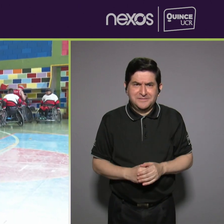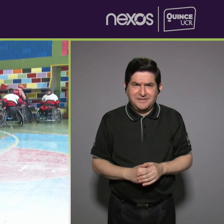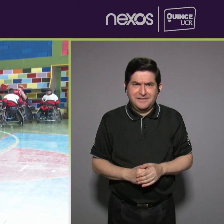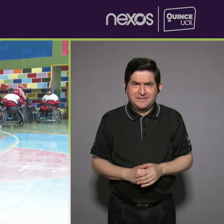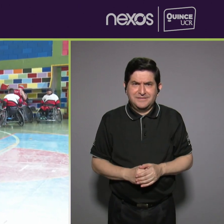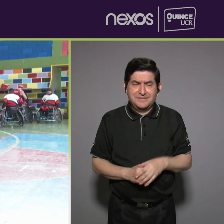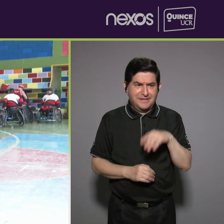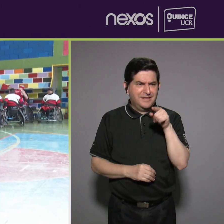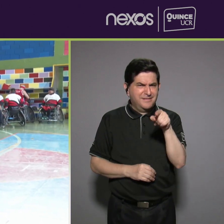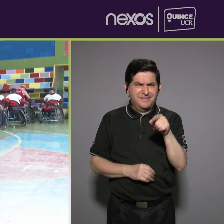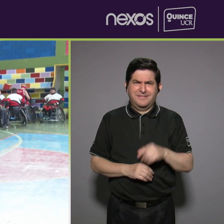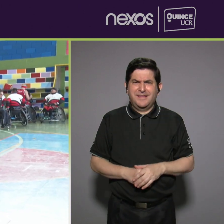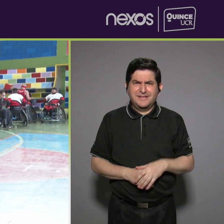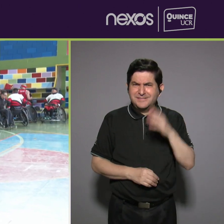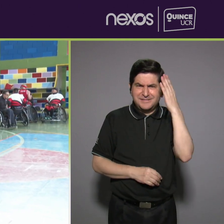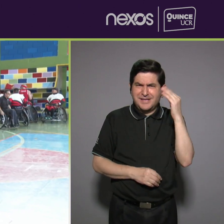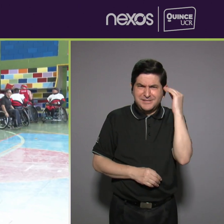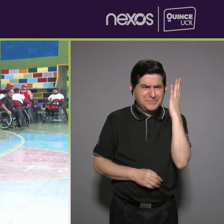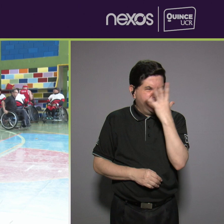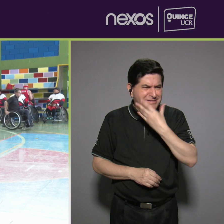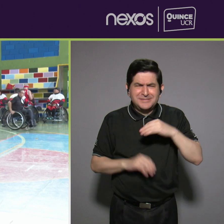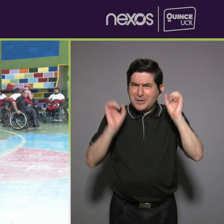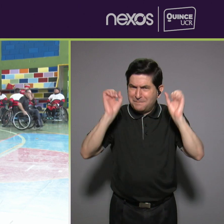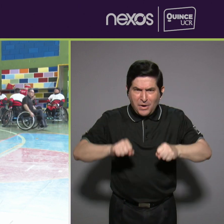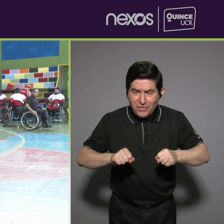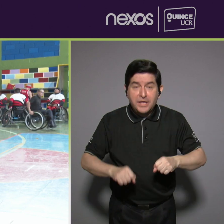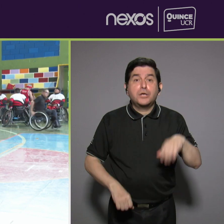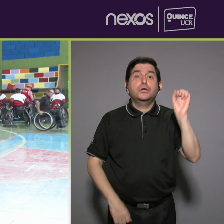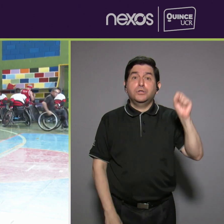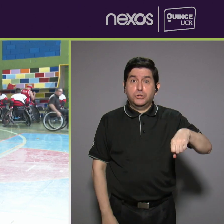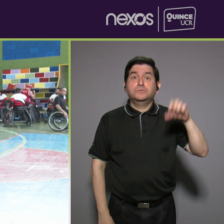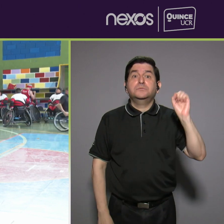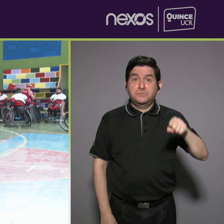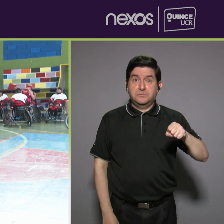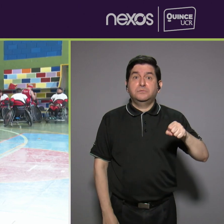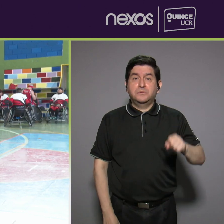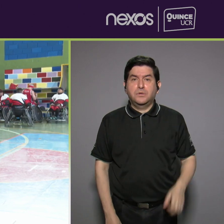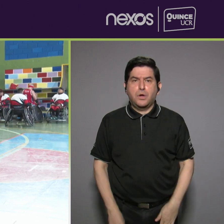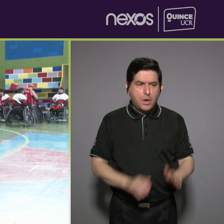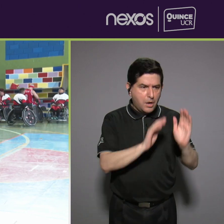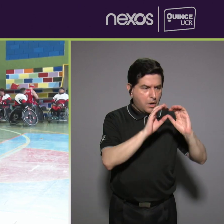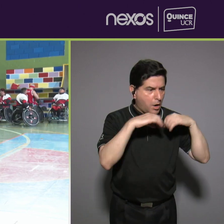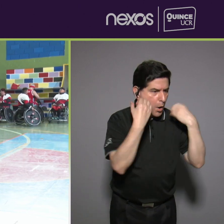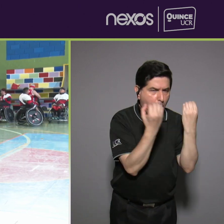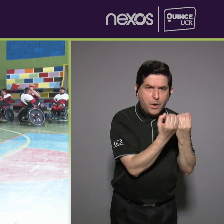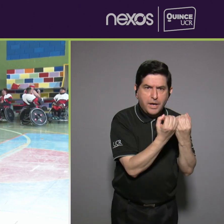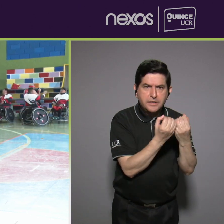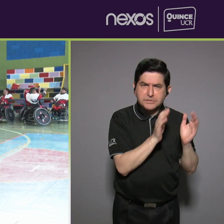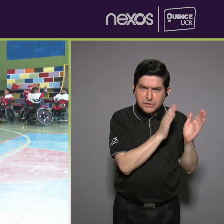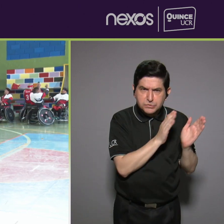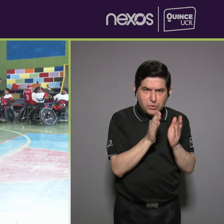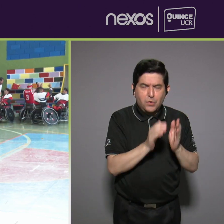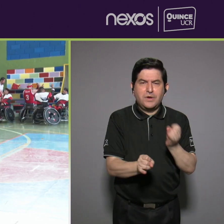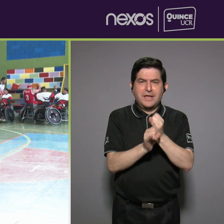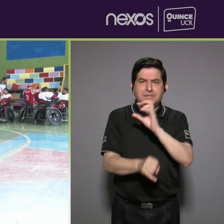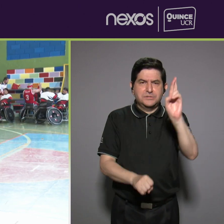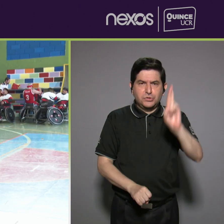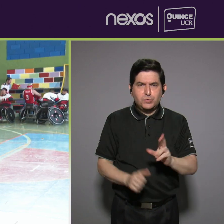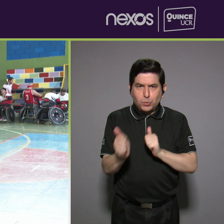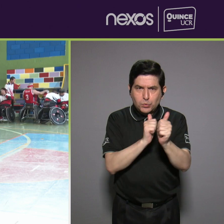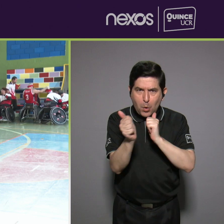fuera a ser una experiencia tan bonita la verdad es que sí ver que la organización Alicoder fue